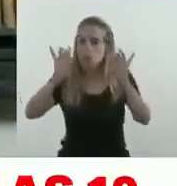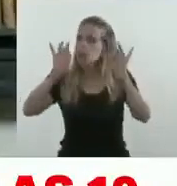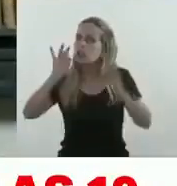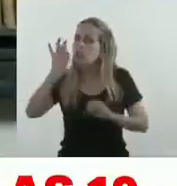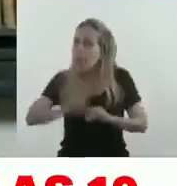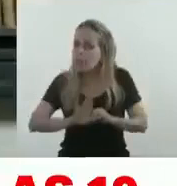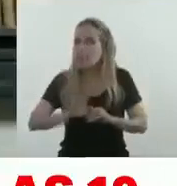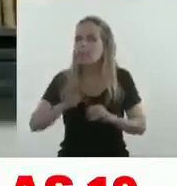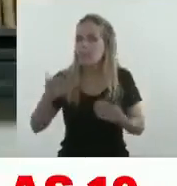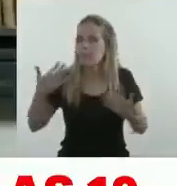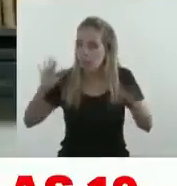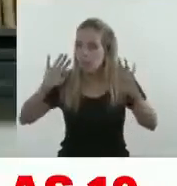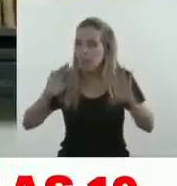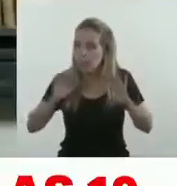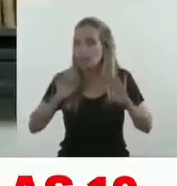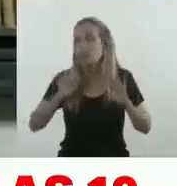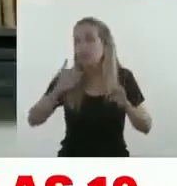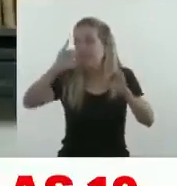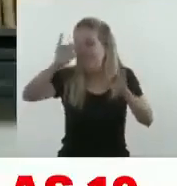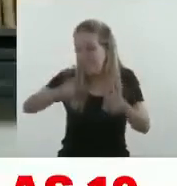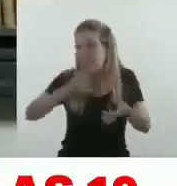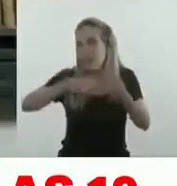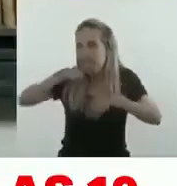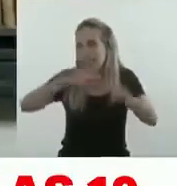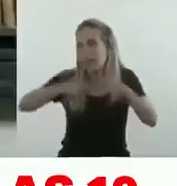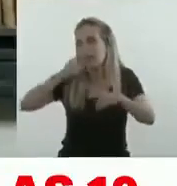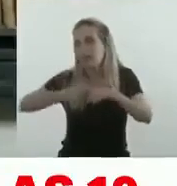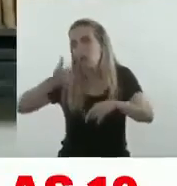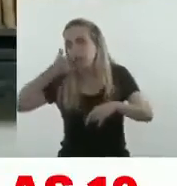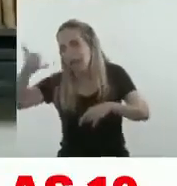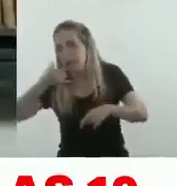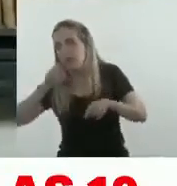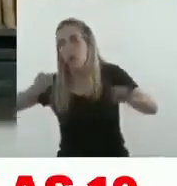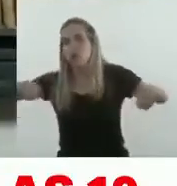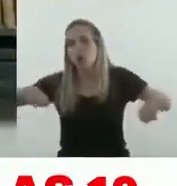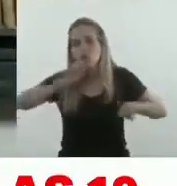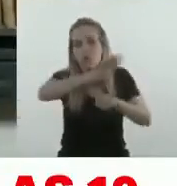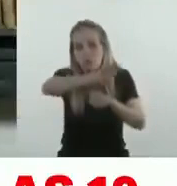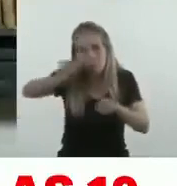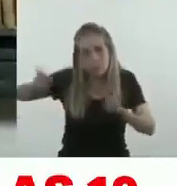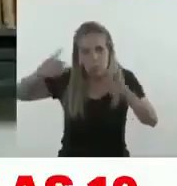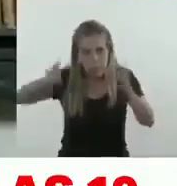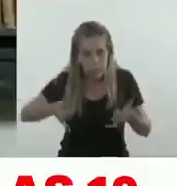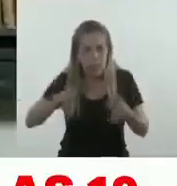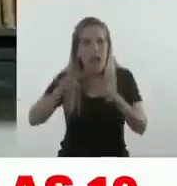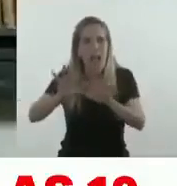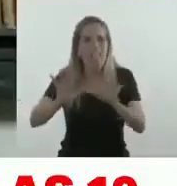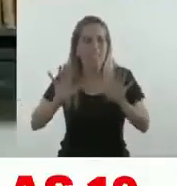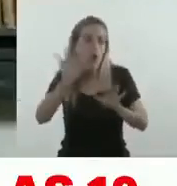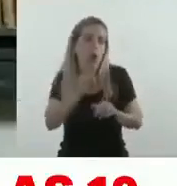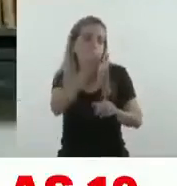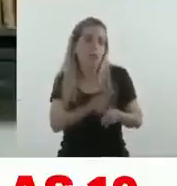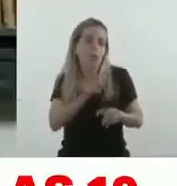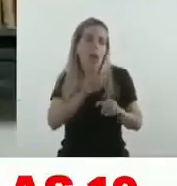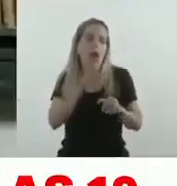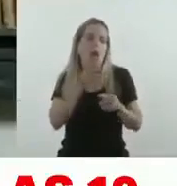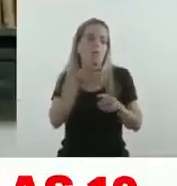funcionar entregando a domicilio por vía de delivery o por la búsqueda del consumidor en el lugar